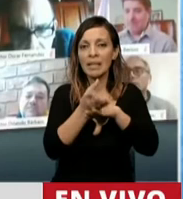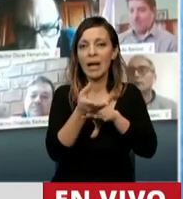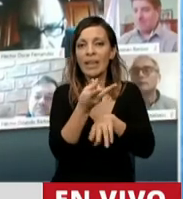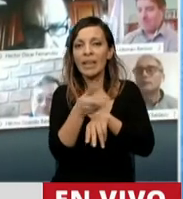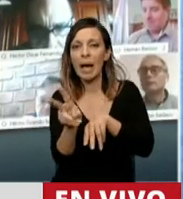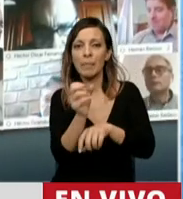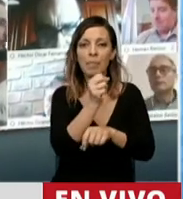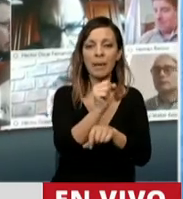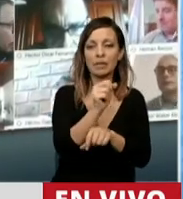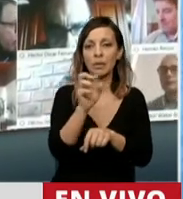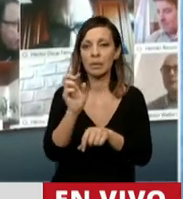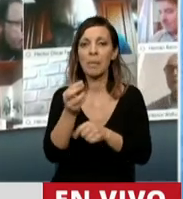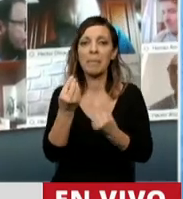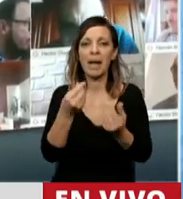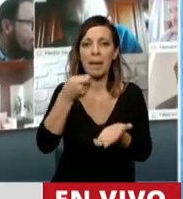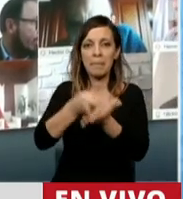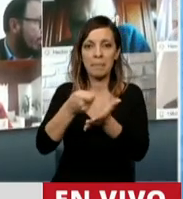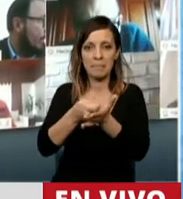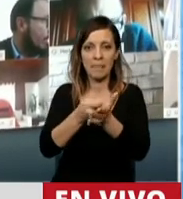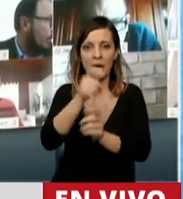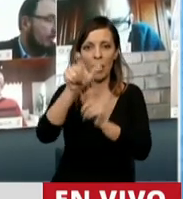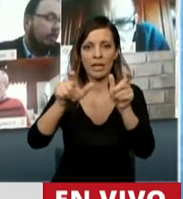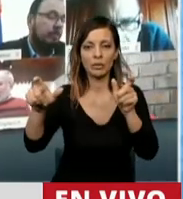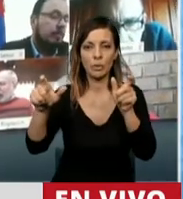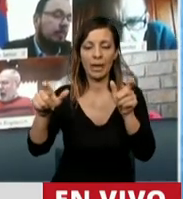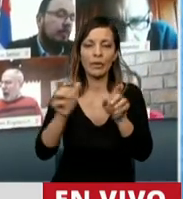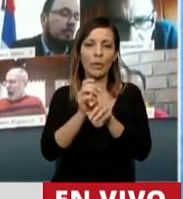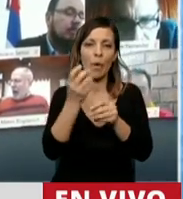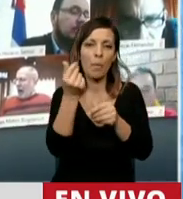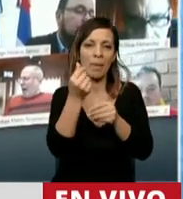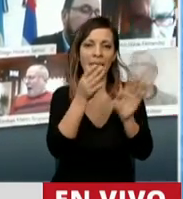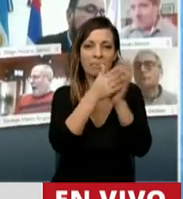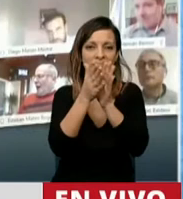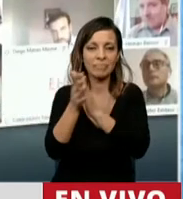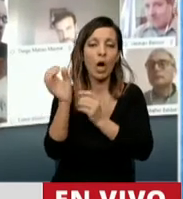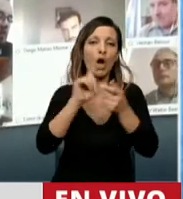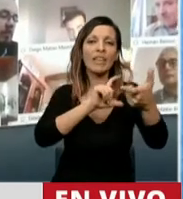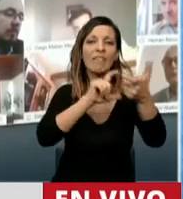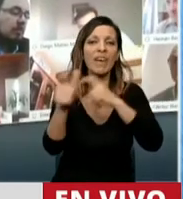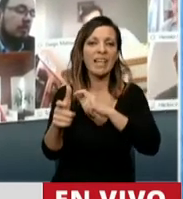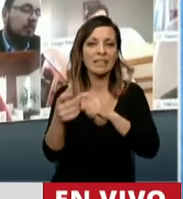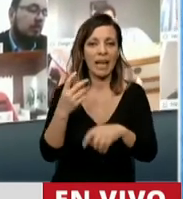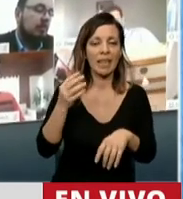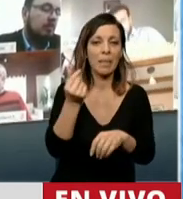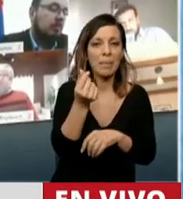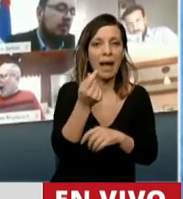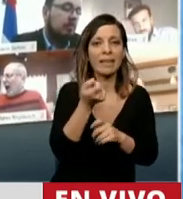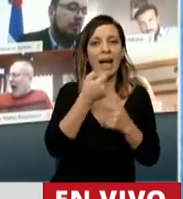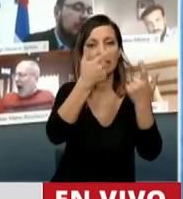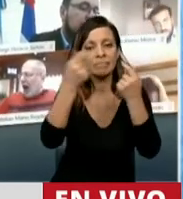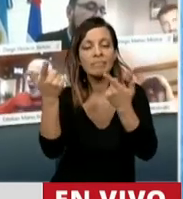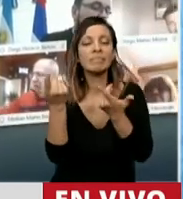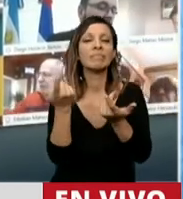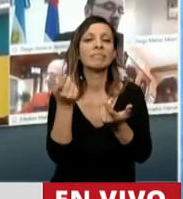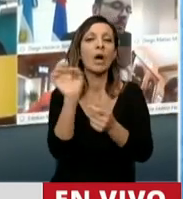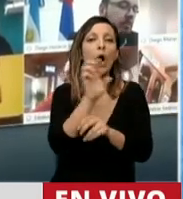realizar pagos de beneficios a sujetos vinculados al exterior, por transferencias al exterior o compras de activos financieros